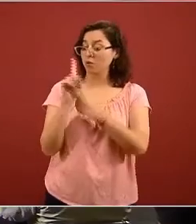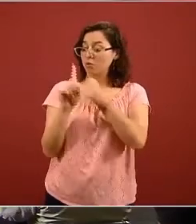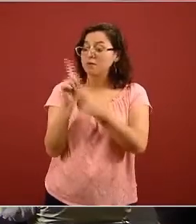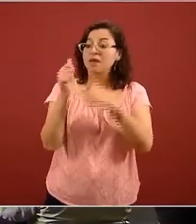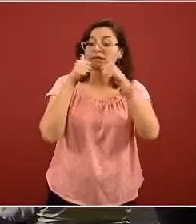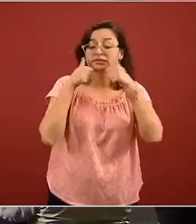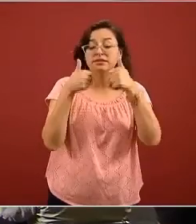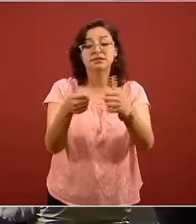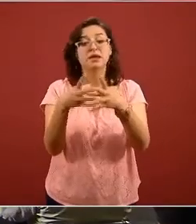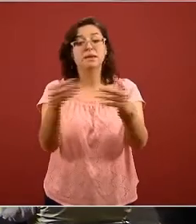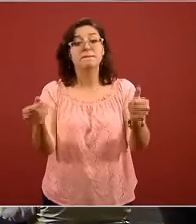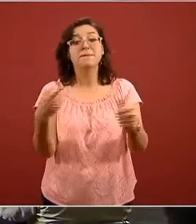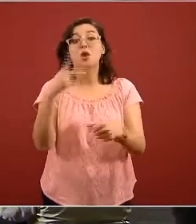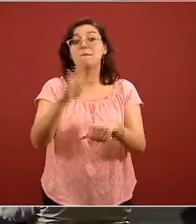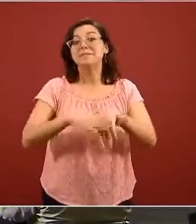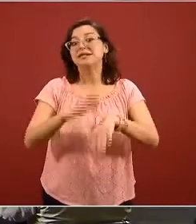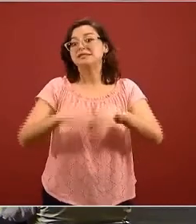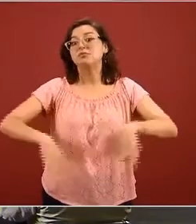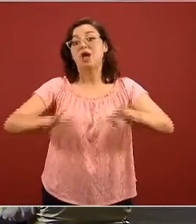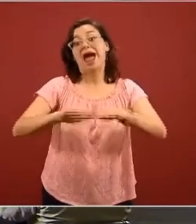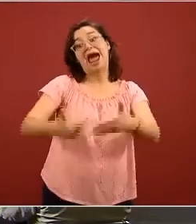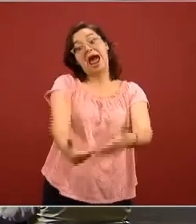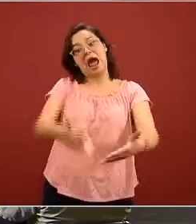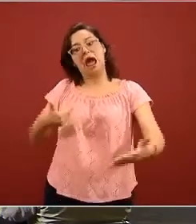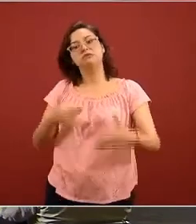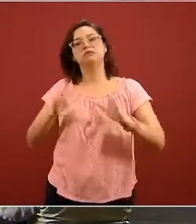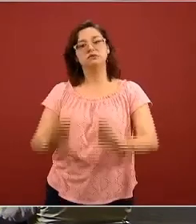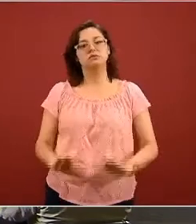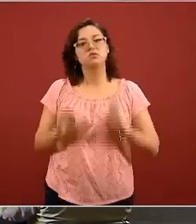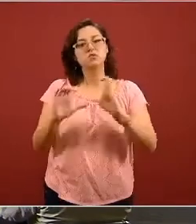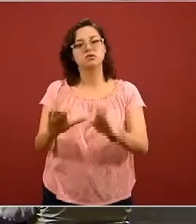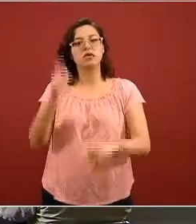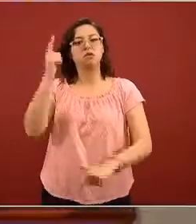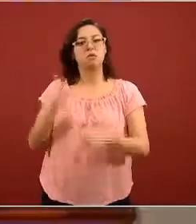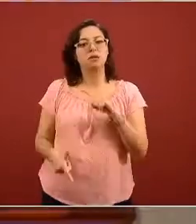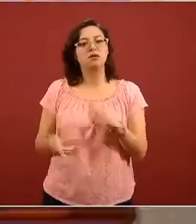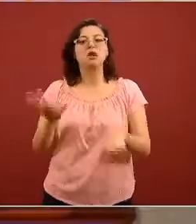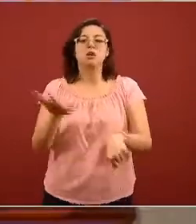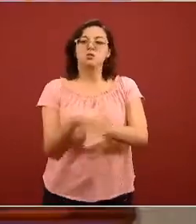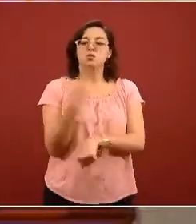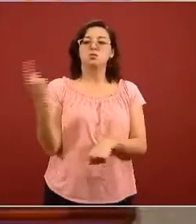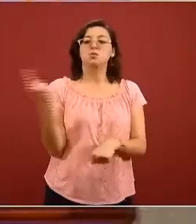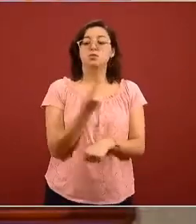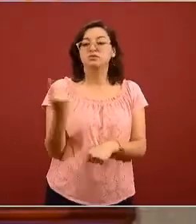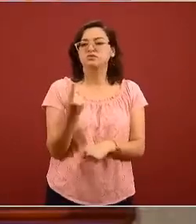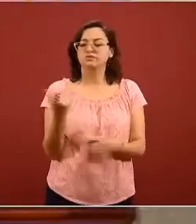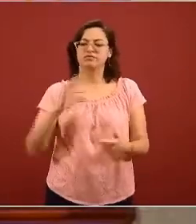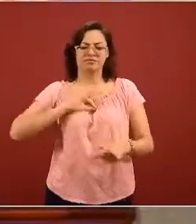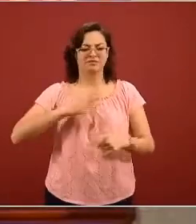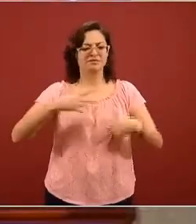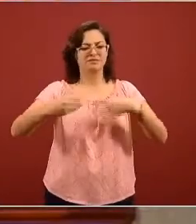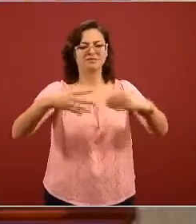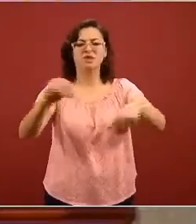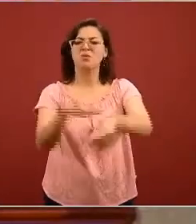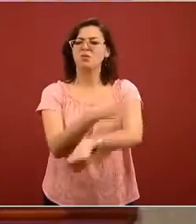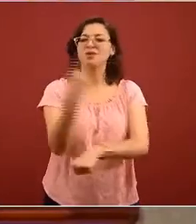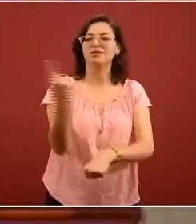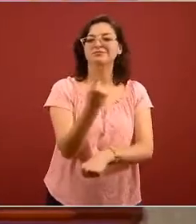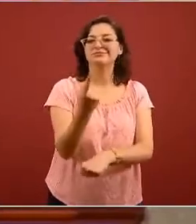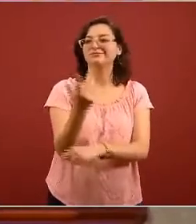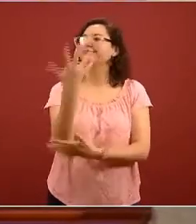sino para prevenirlos porque estas pandemias como decía tienen mucho que ver con la destrucción ambiental y una